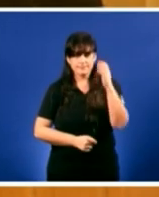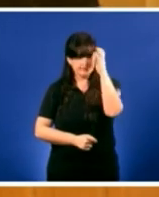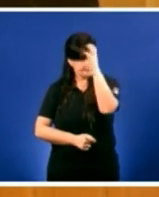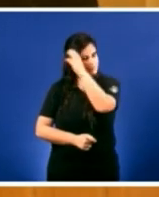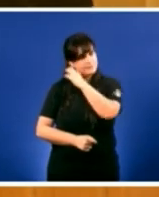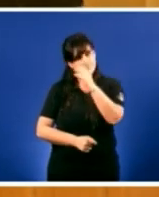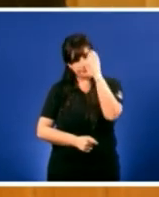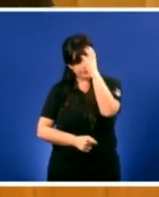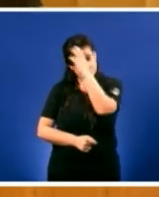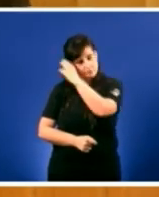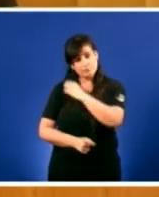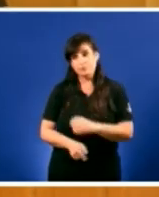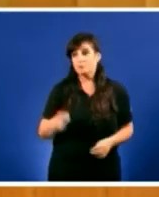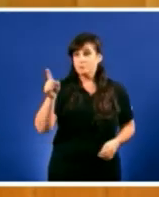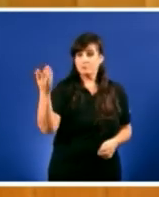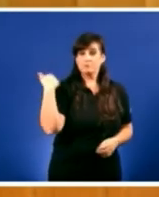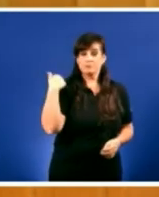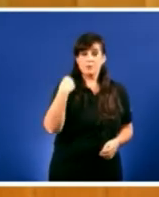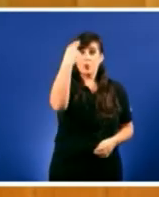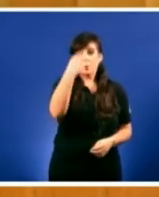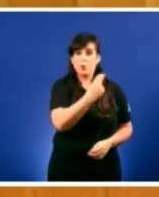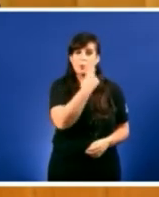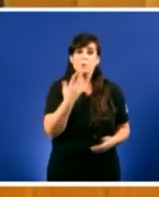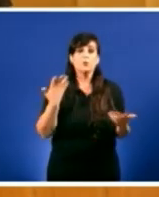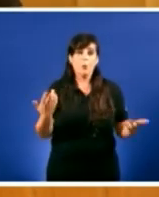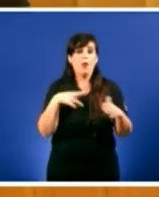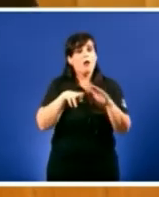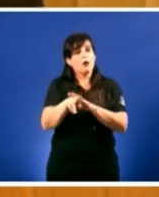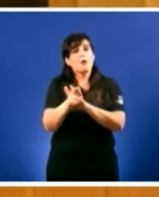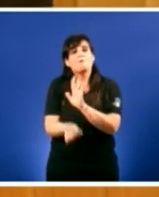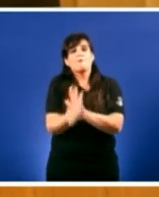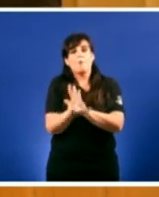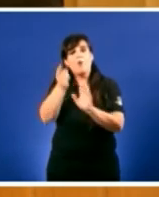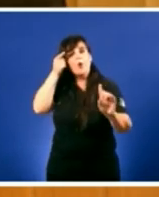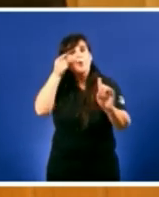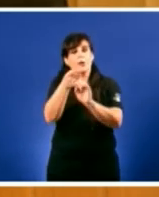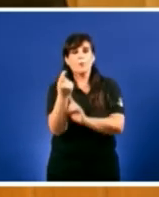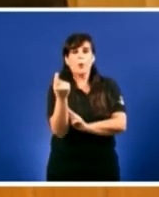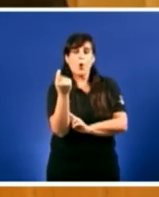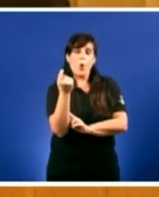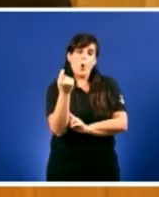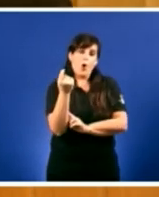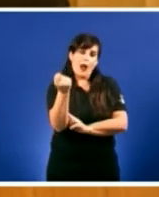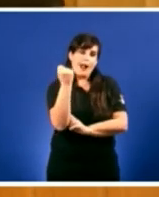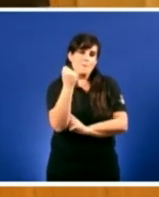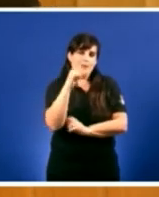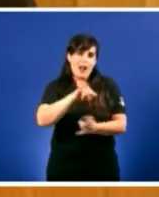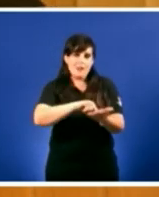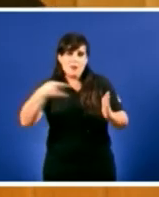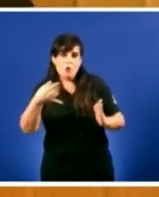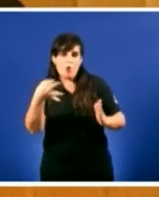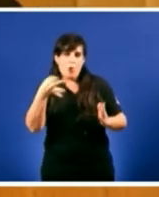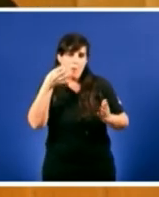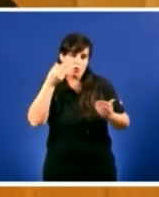comprometeuse tamén a destinar recursos para mellorar o capital tecnolóxico e humano da nosa economía mire